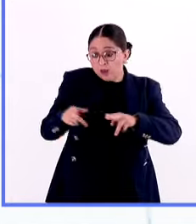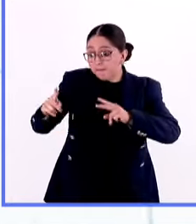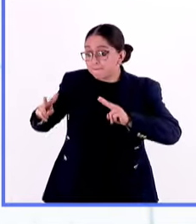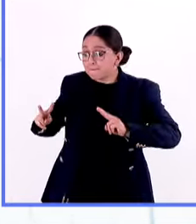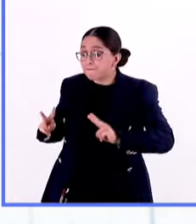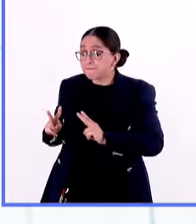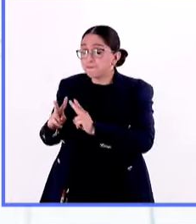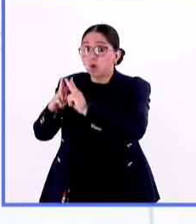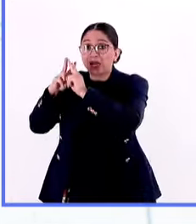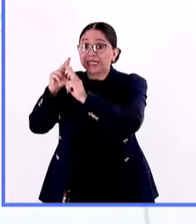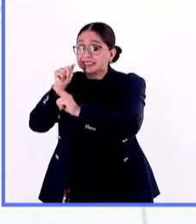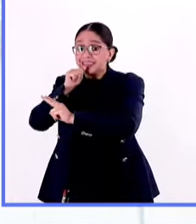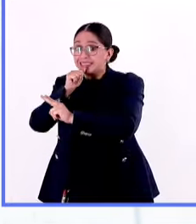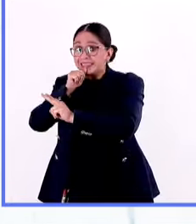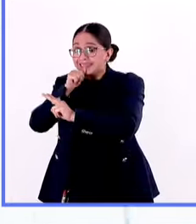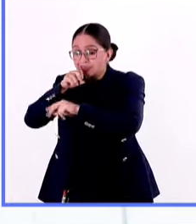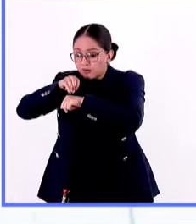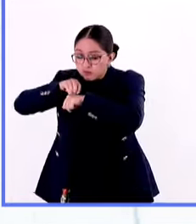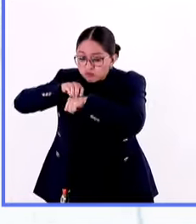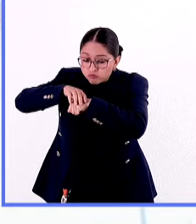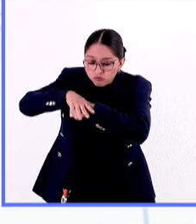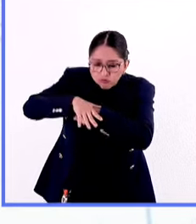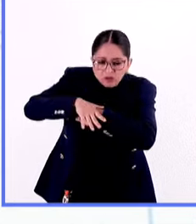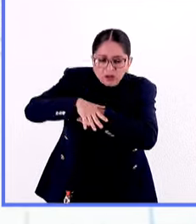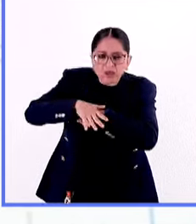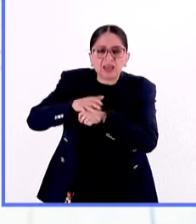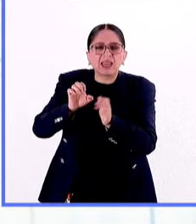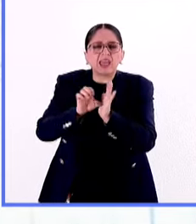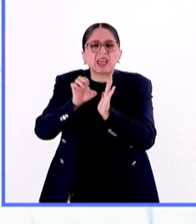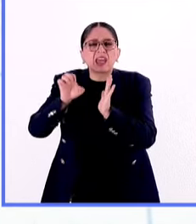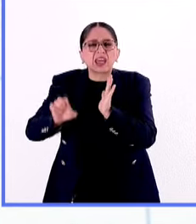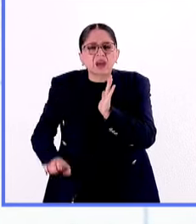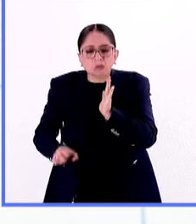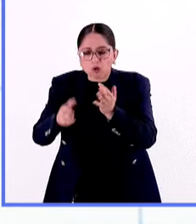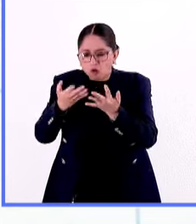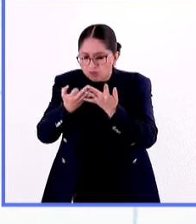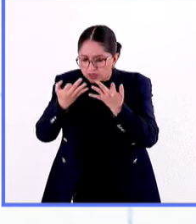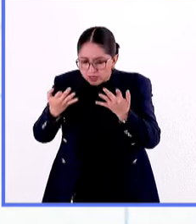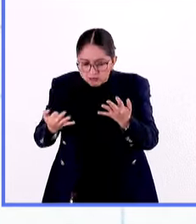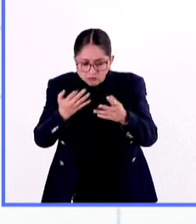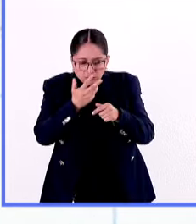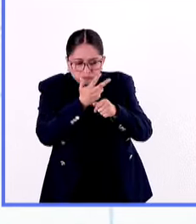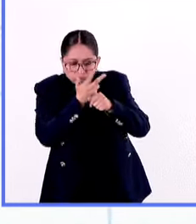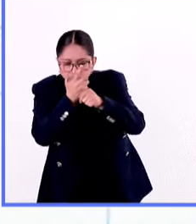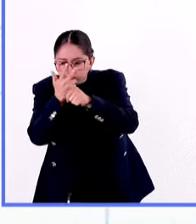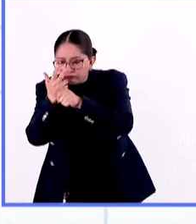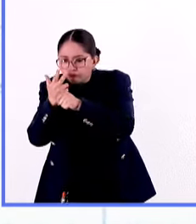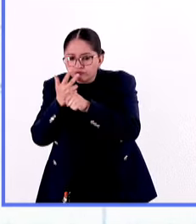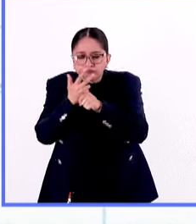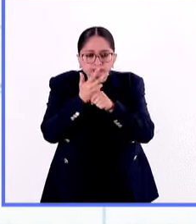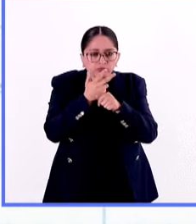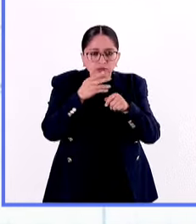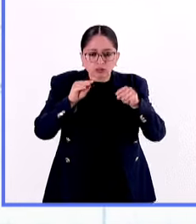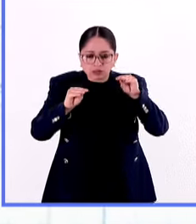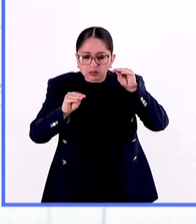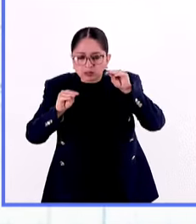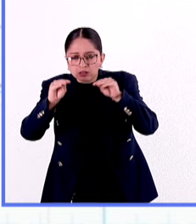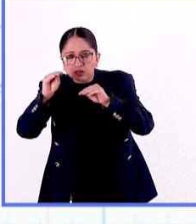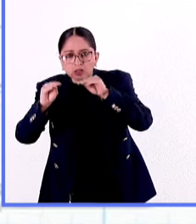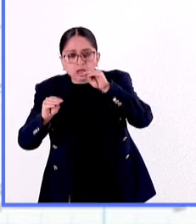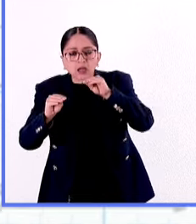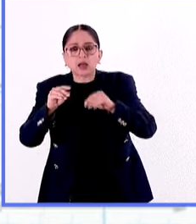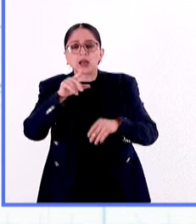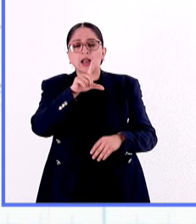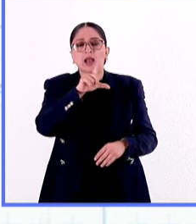derrame de lava. De poder entender lo que era la topografía y los ambientes lacustres que había antes